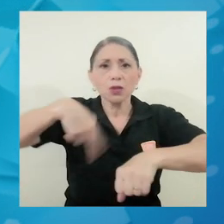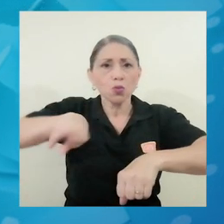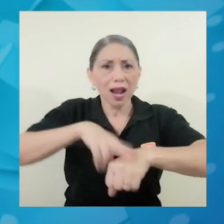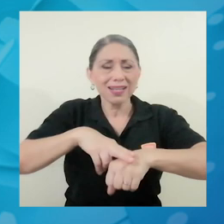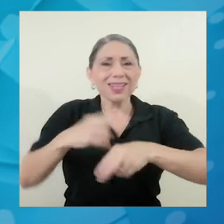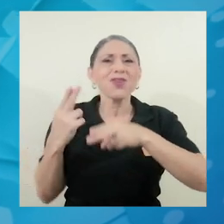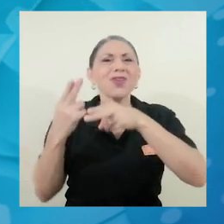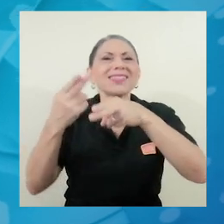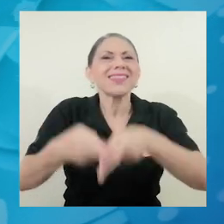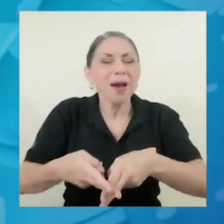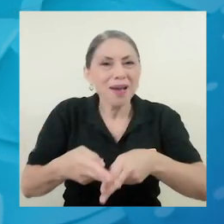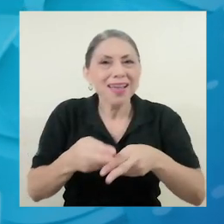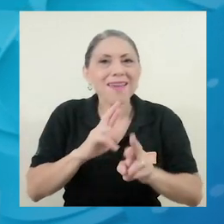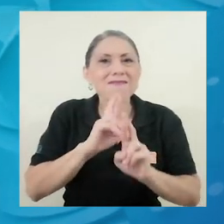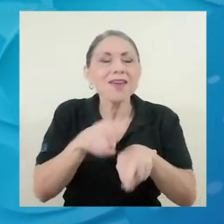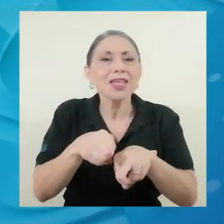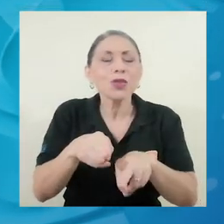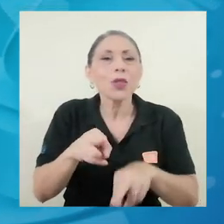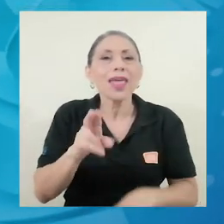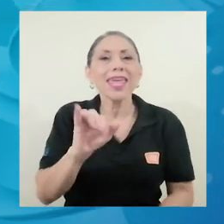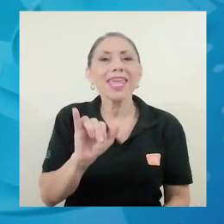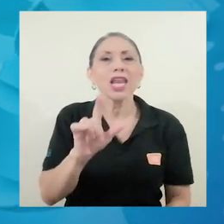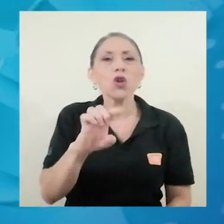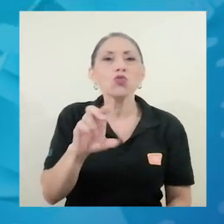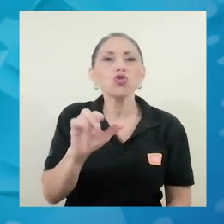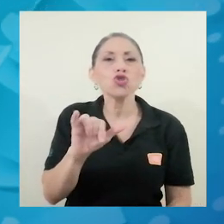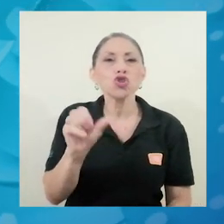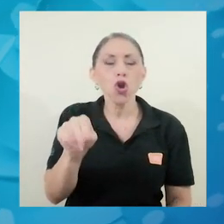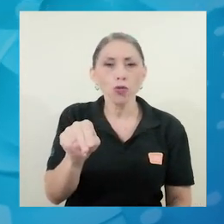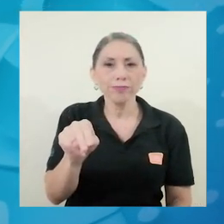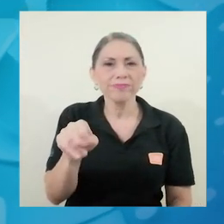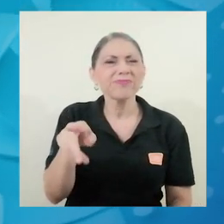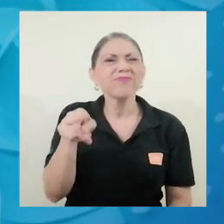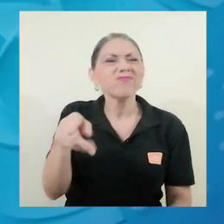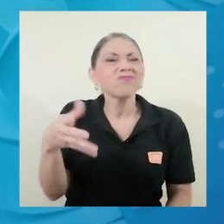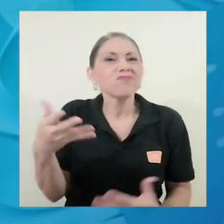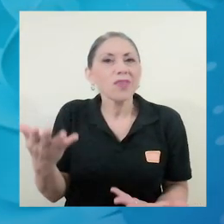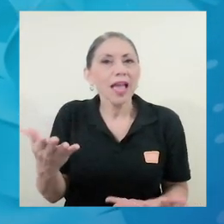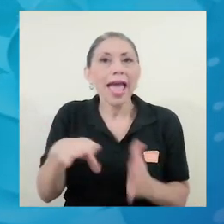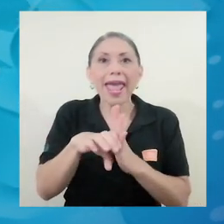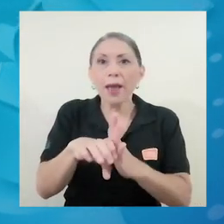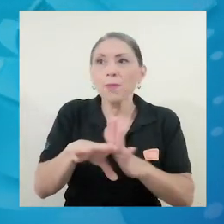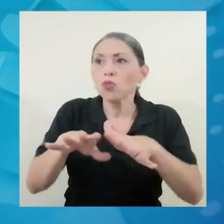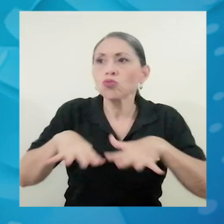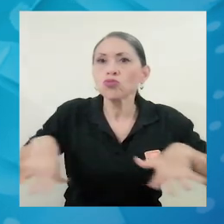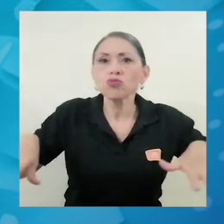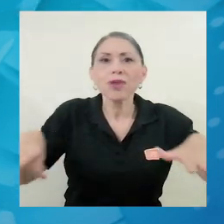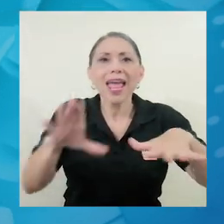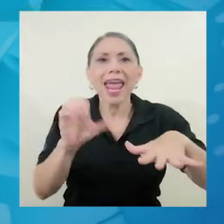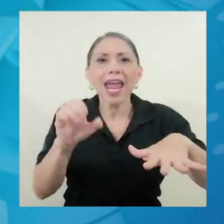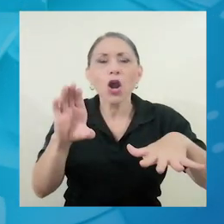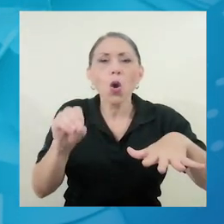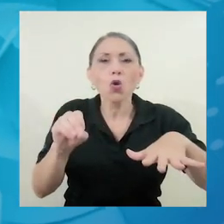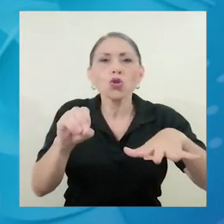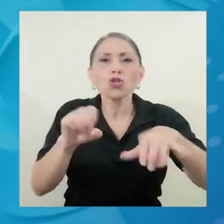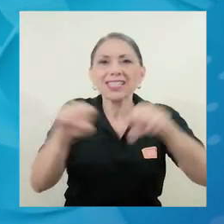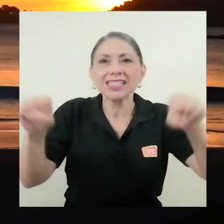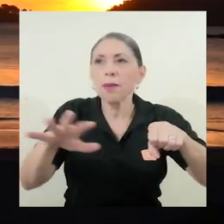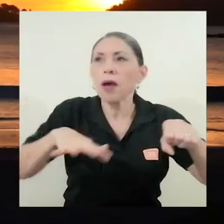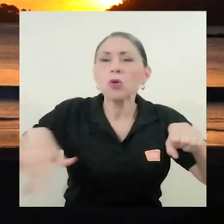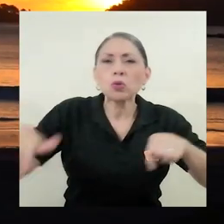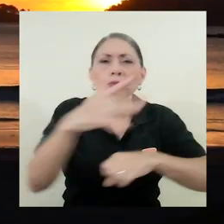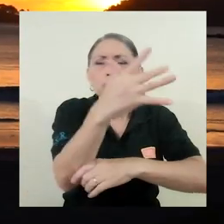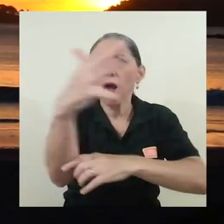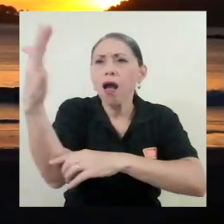se da lo que llaman el efecto de dilución, que es que, por ejemplo, tenemos un ecosistema con 100 especies,